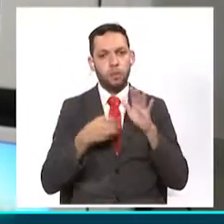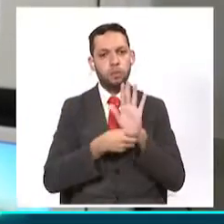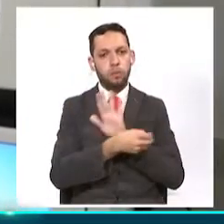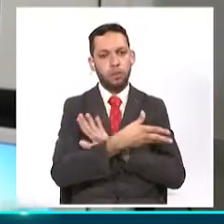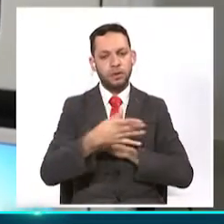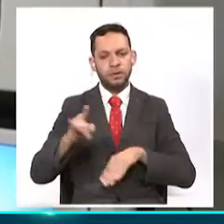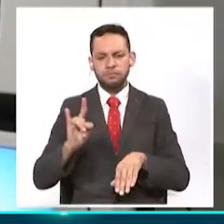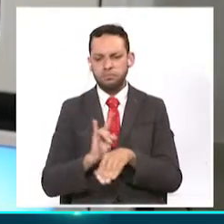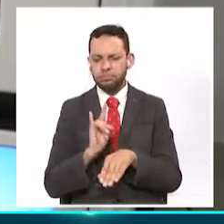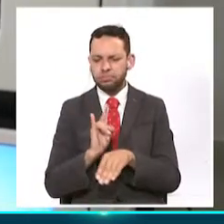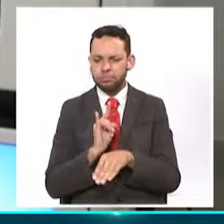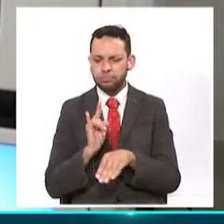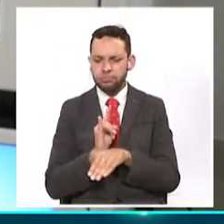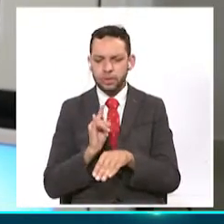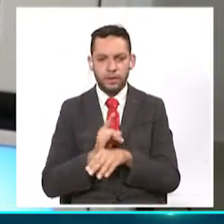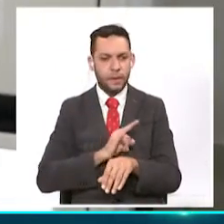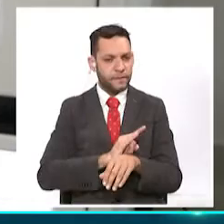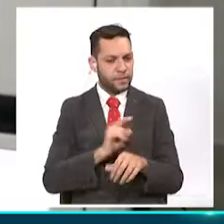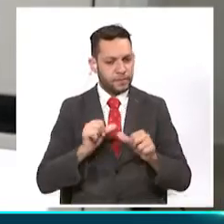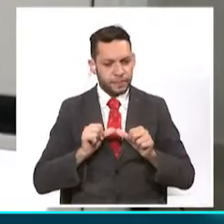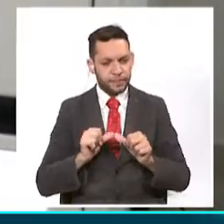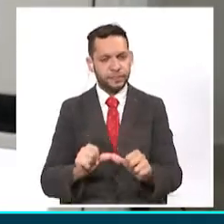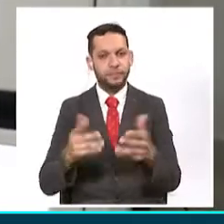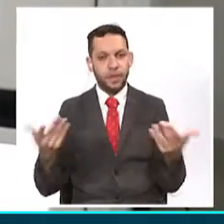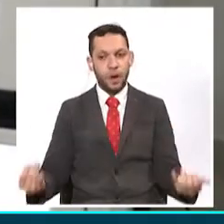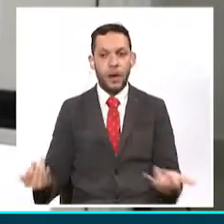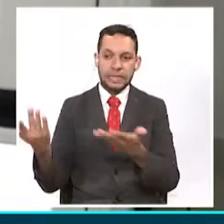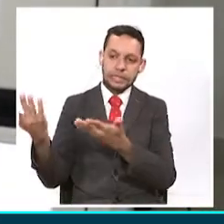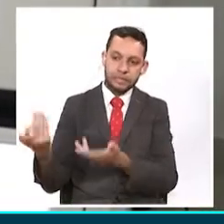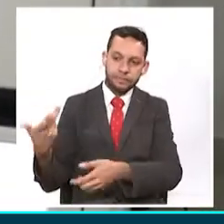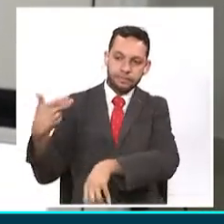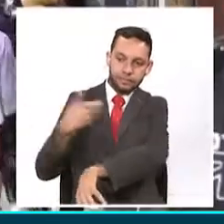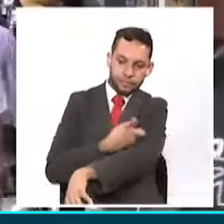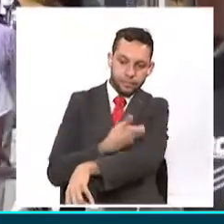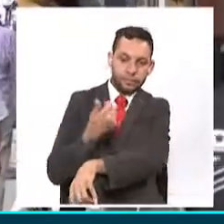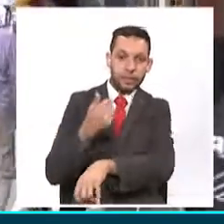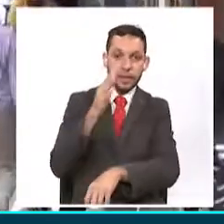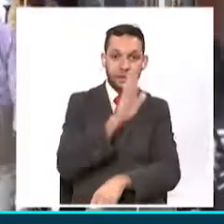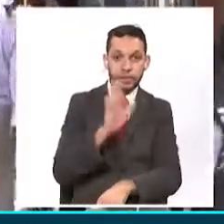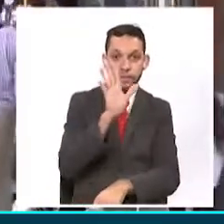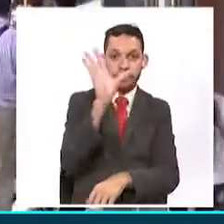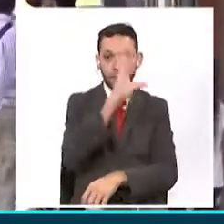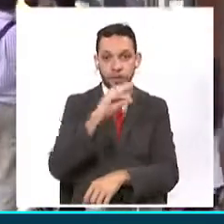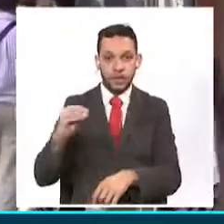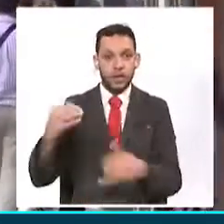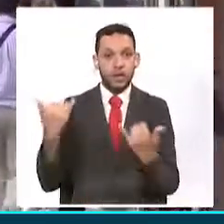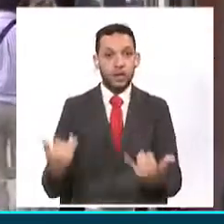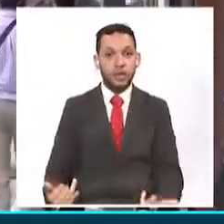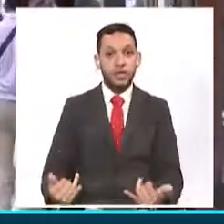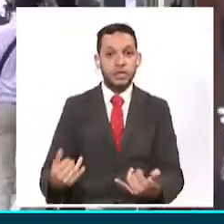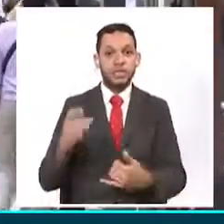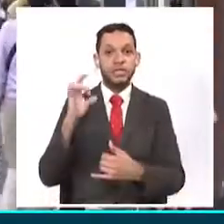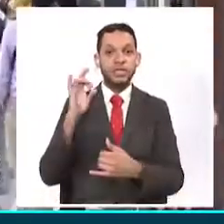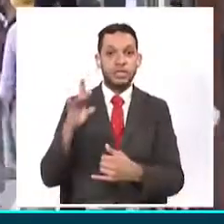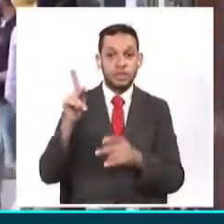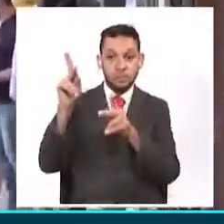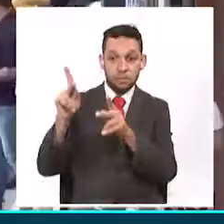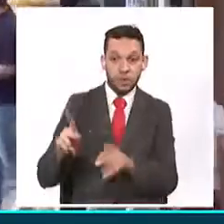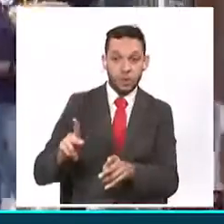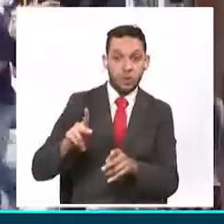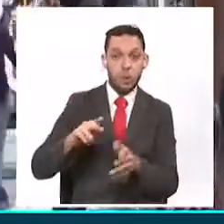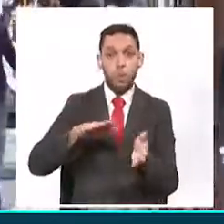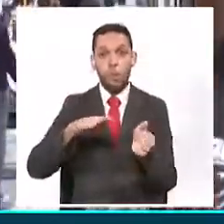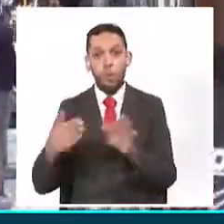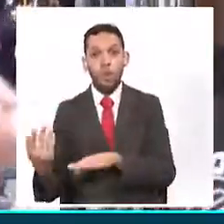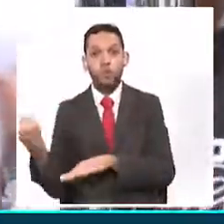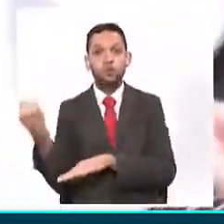Mientras este análisis avanza y llegan las vacunas, a nivel departamental preocupan jornadas de hasta 15 muertes por COVID-19